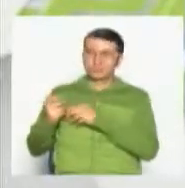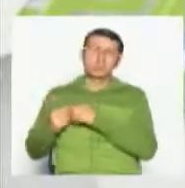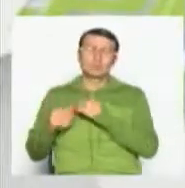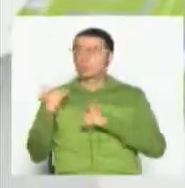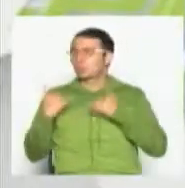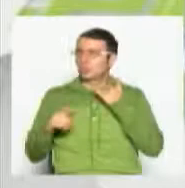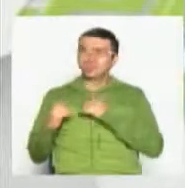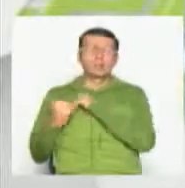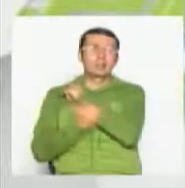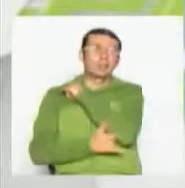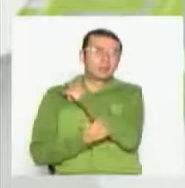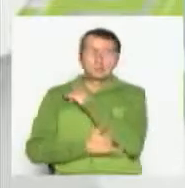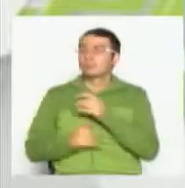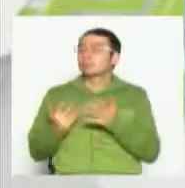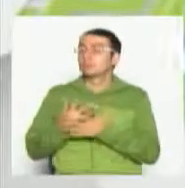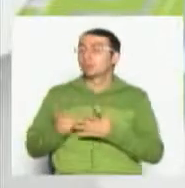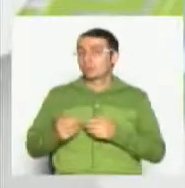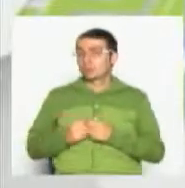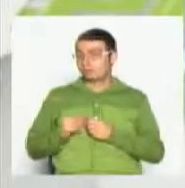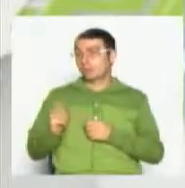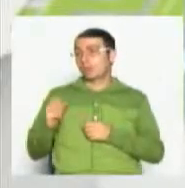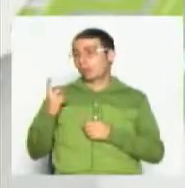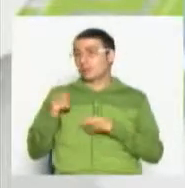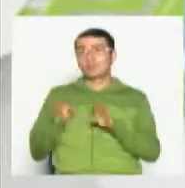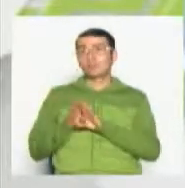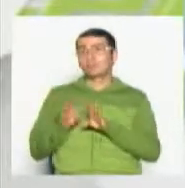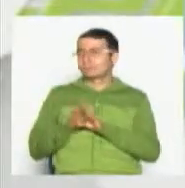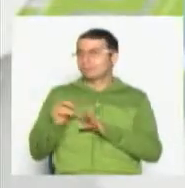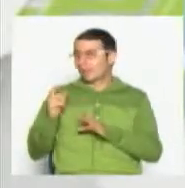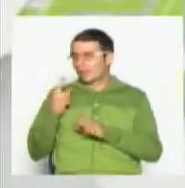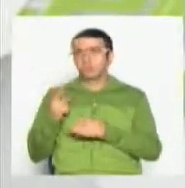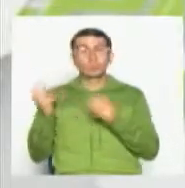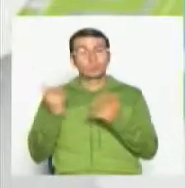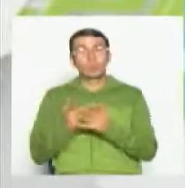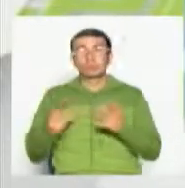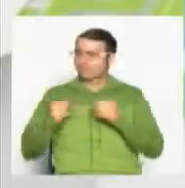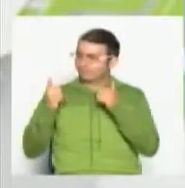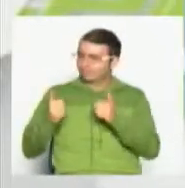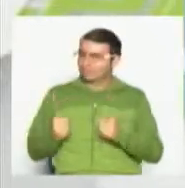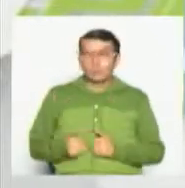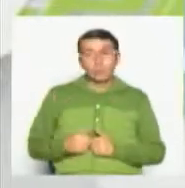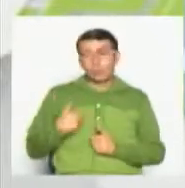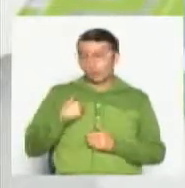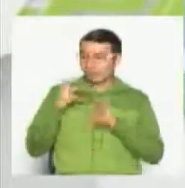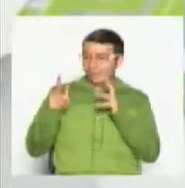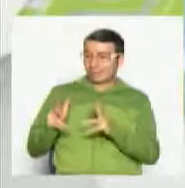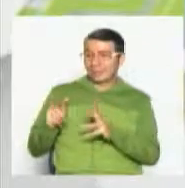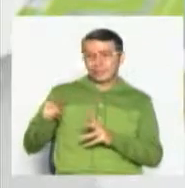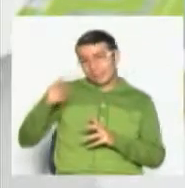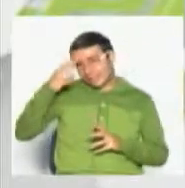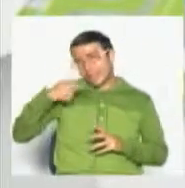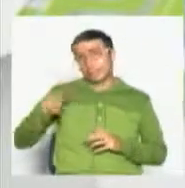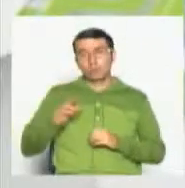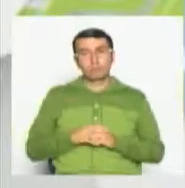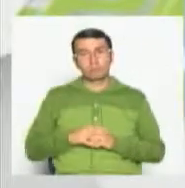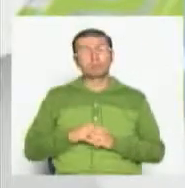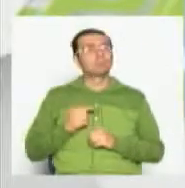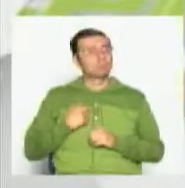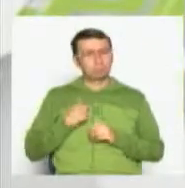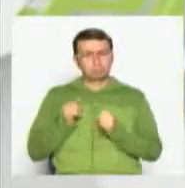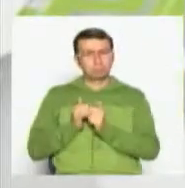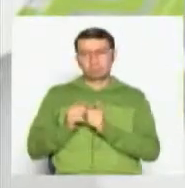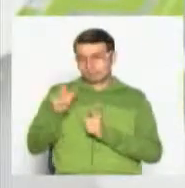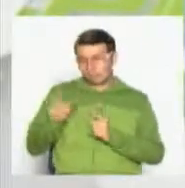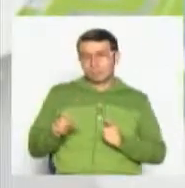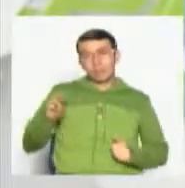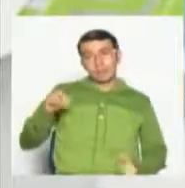un tiempo, todo tiene, así como hay un lugar, hay un momento para las cosas. Entonces yo le enseño a mis hijos, yo de hecho lo hago con Mateo el